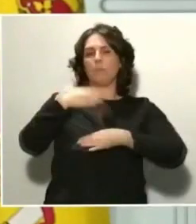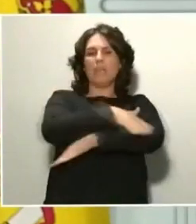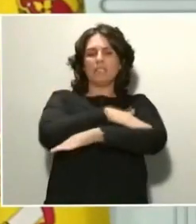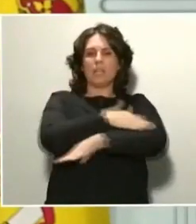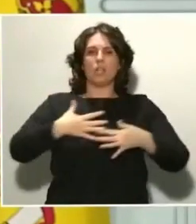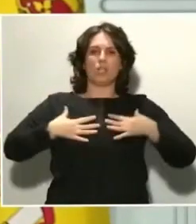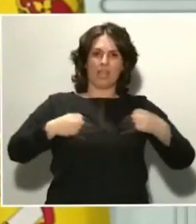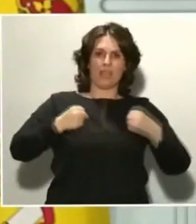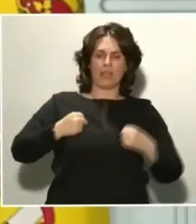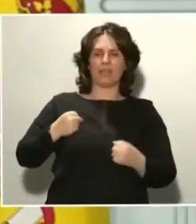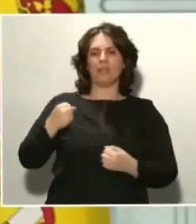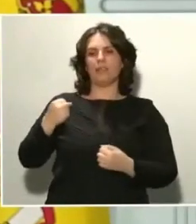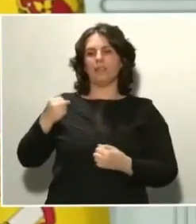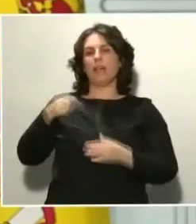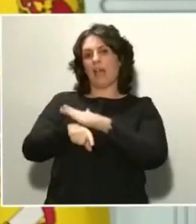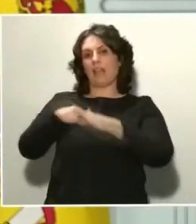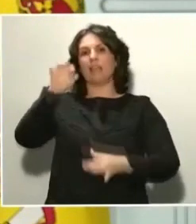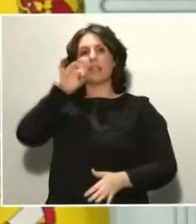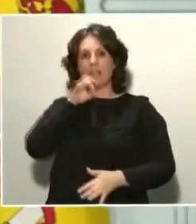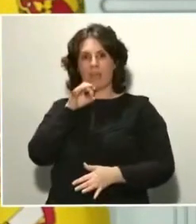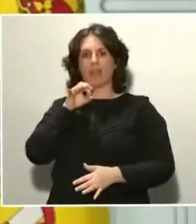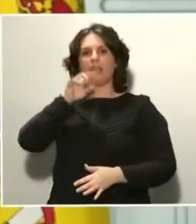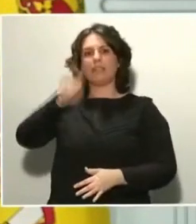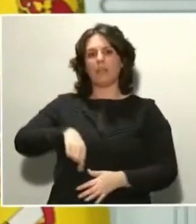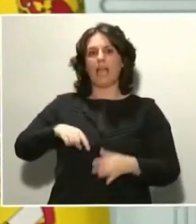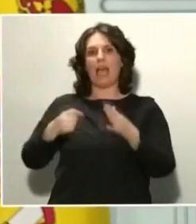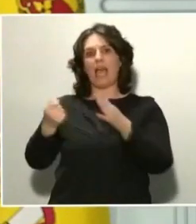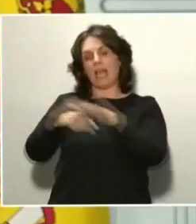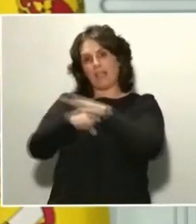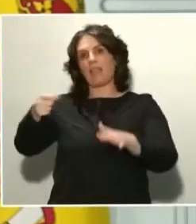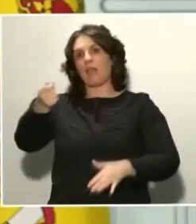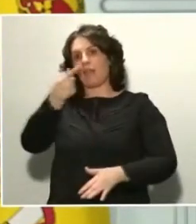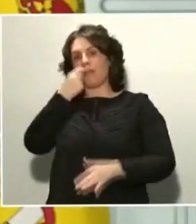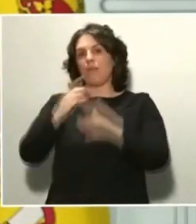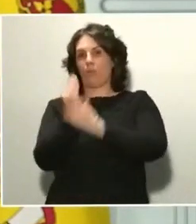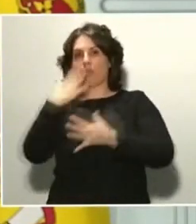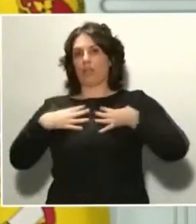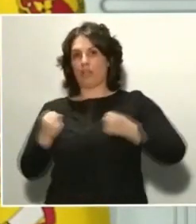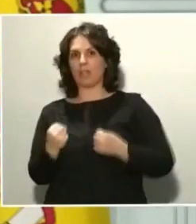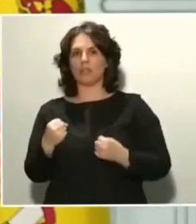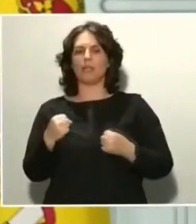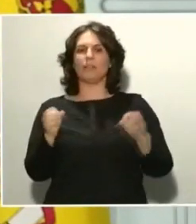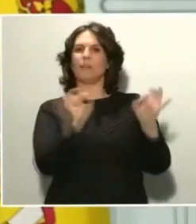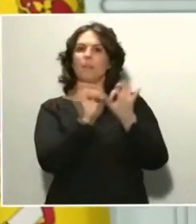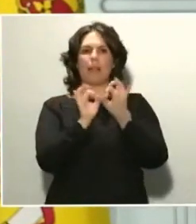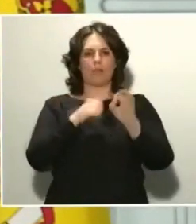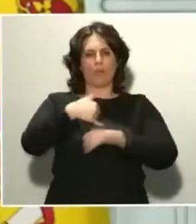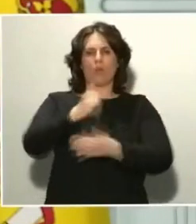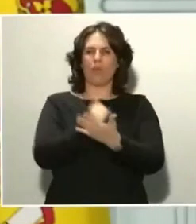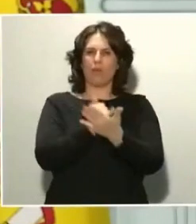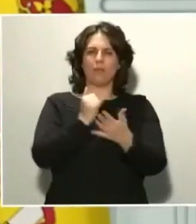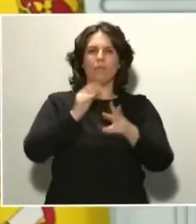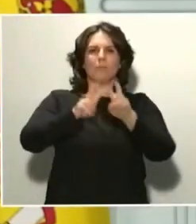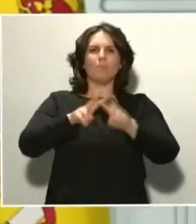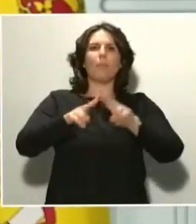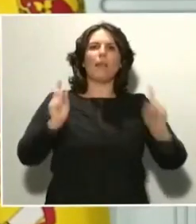la Agencia Española de Medicamentos y Productos Sanitarios están preparando un ensayo de prevención en profesionales sanitarios, que pretendemos